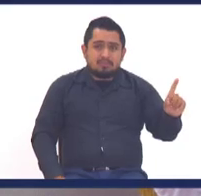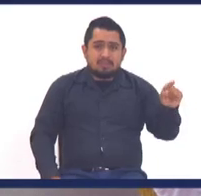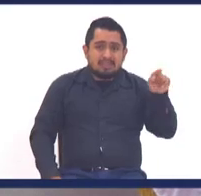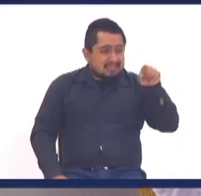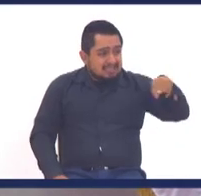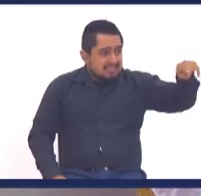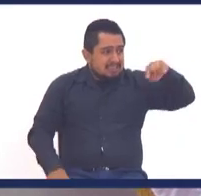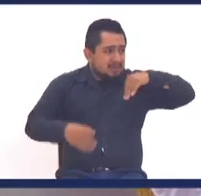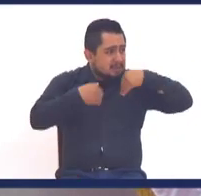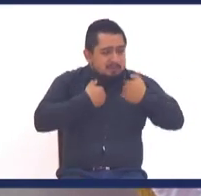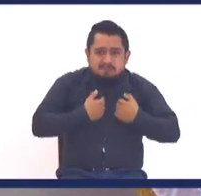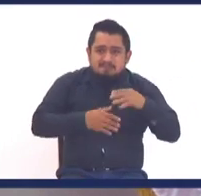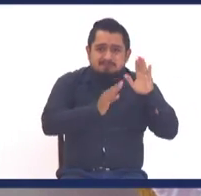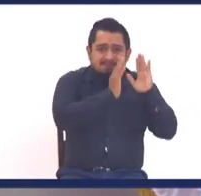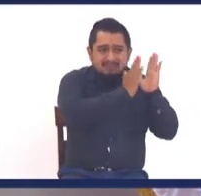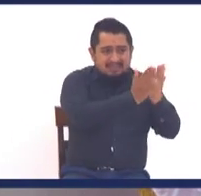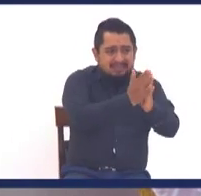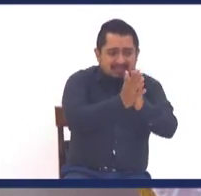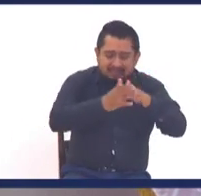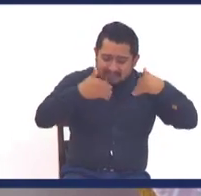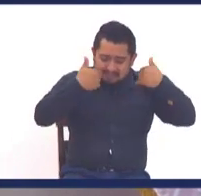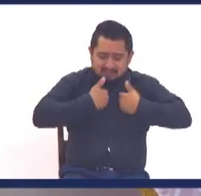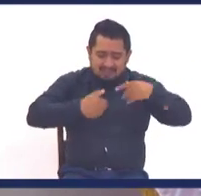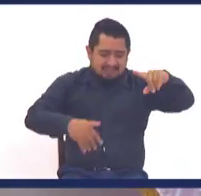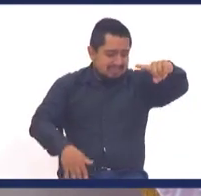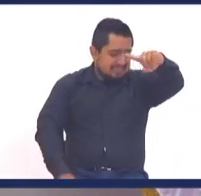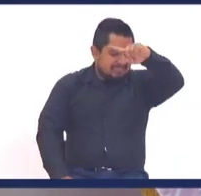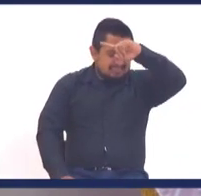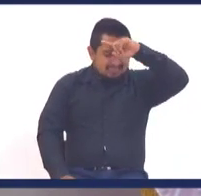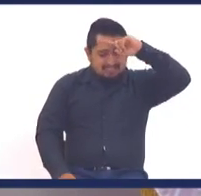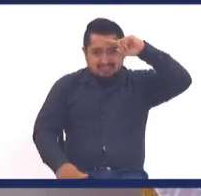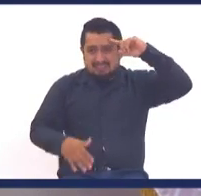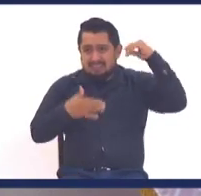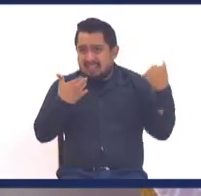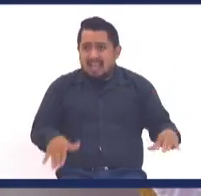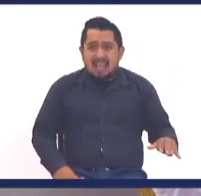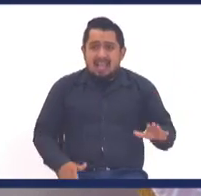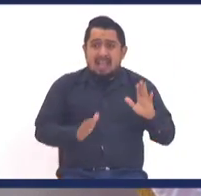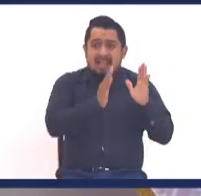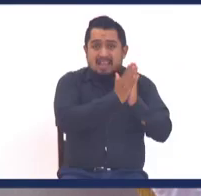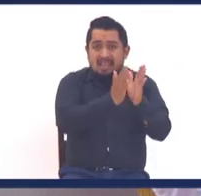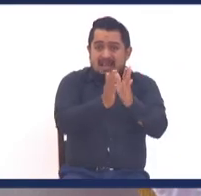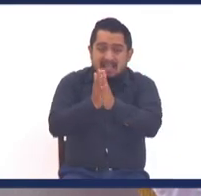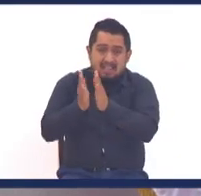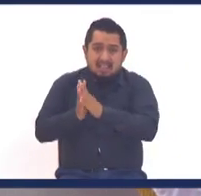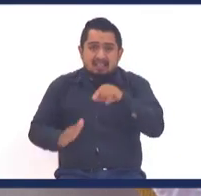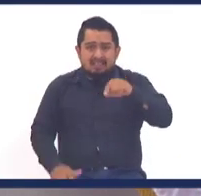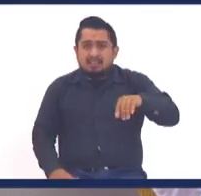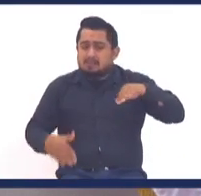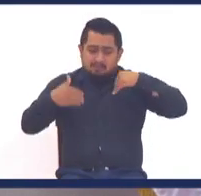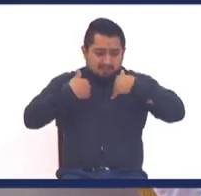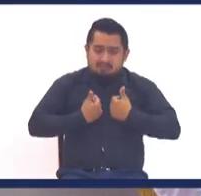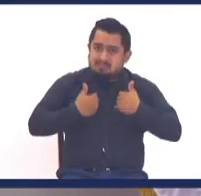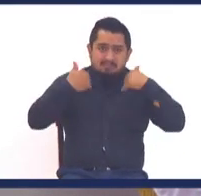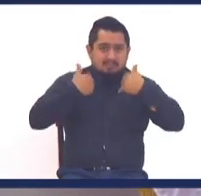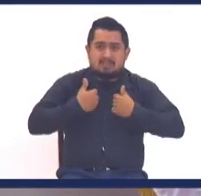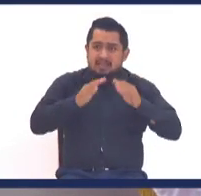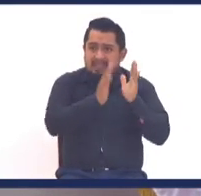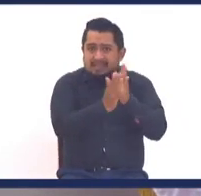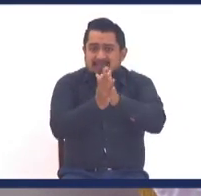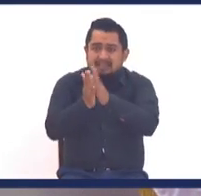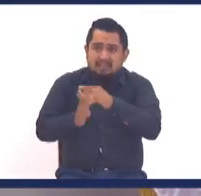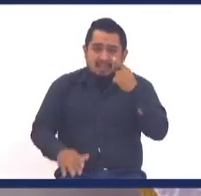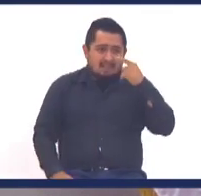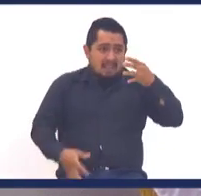cansado, porque la religión cansa, la religión cansa, la religión cansa, cansa, cansa de ver las